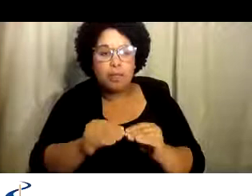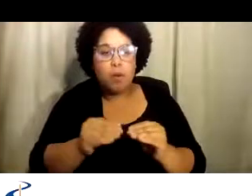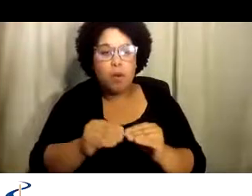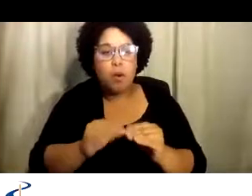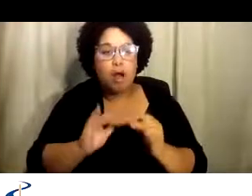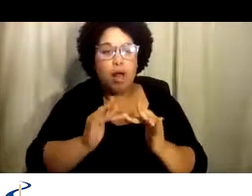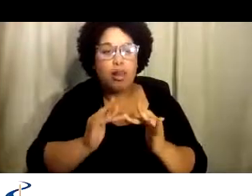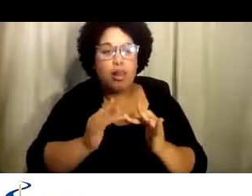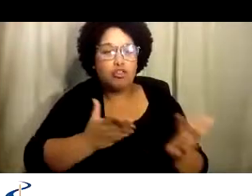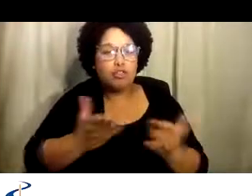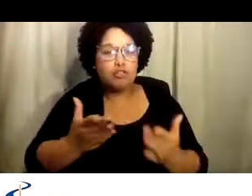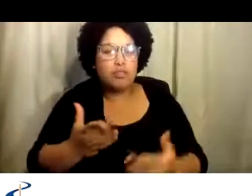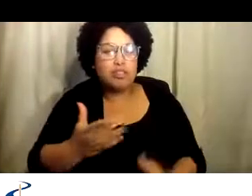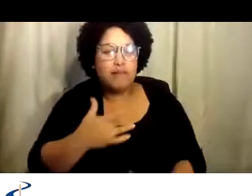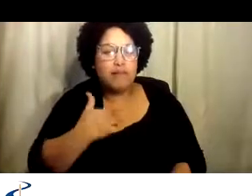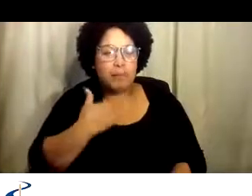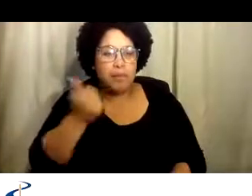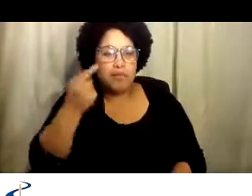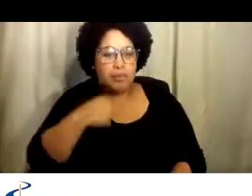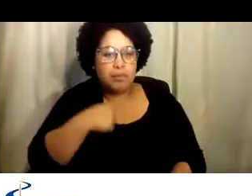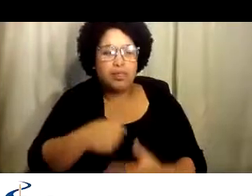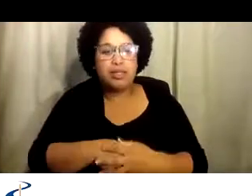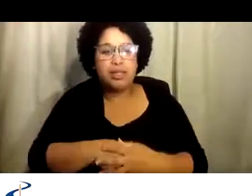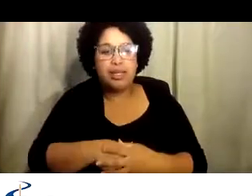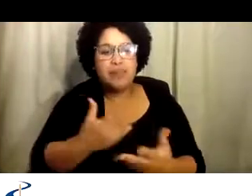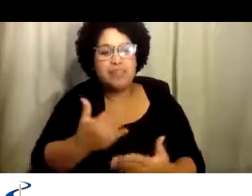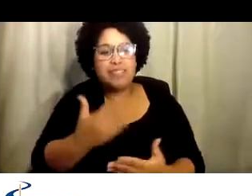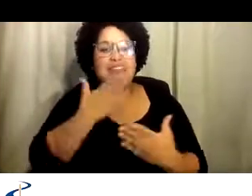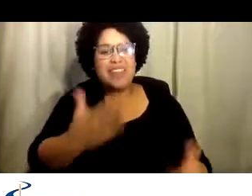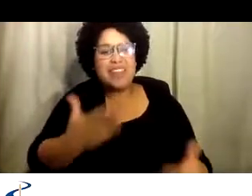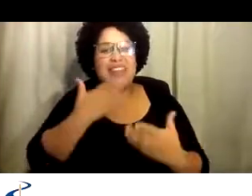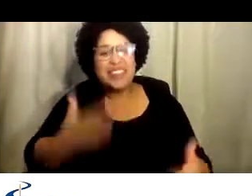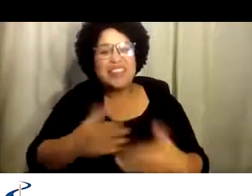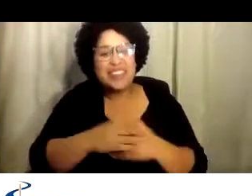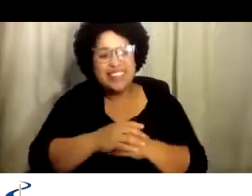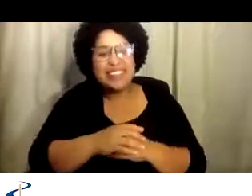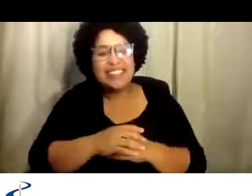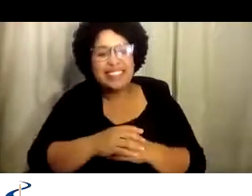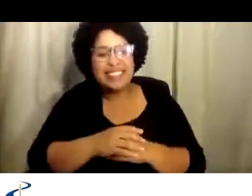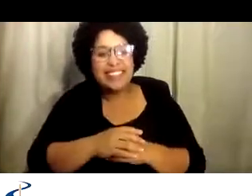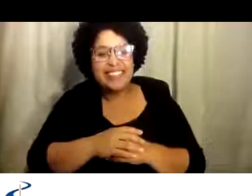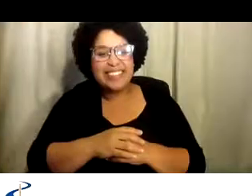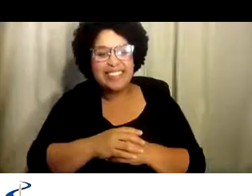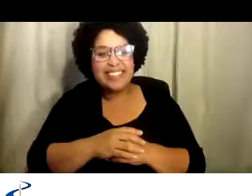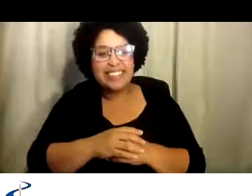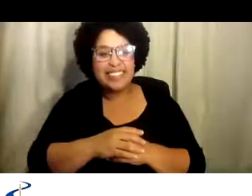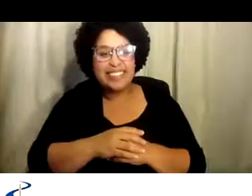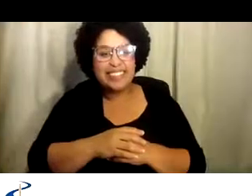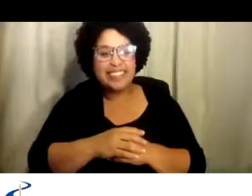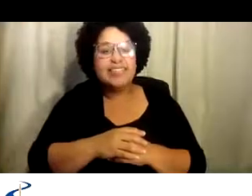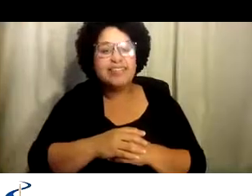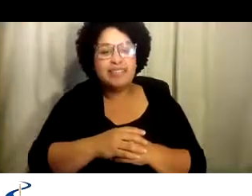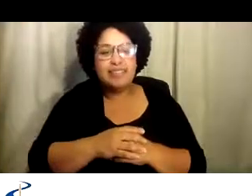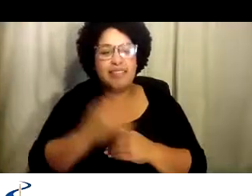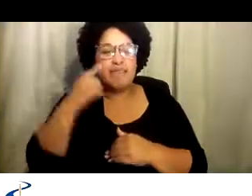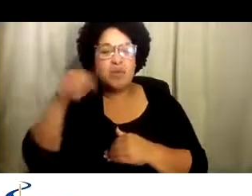servicios por internet. Y me gustaría decir gracias,